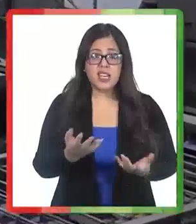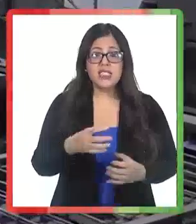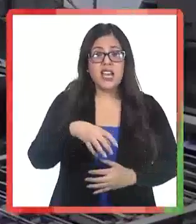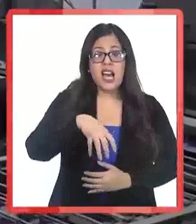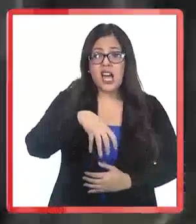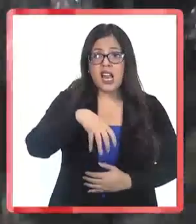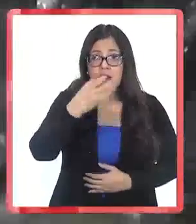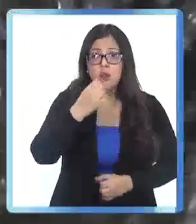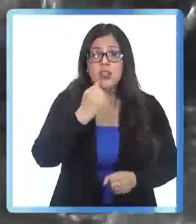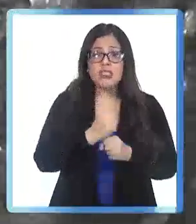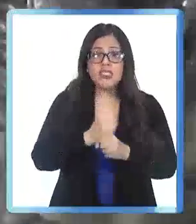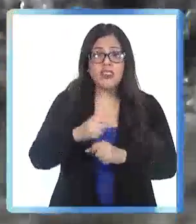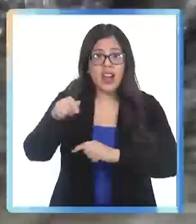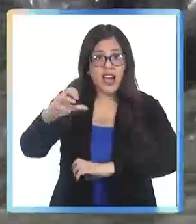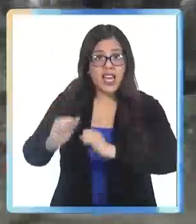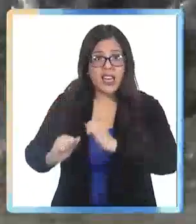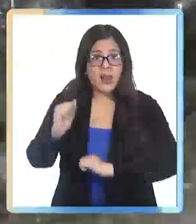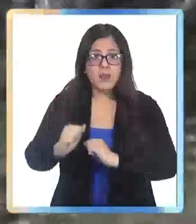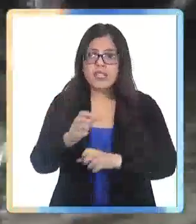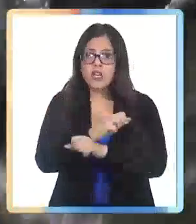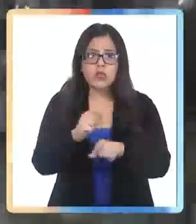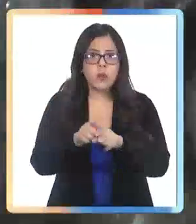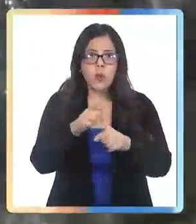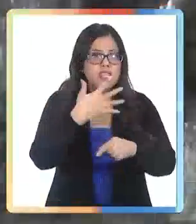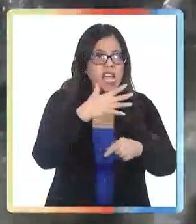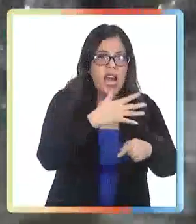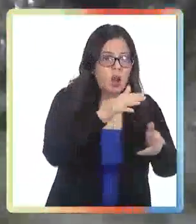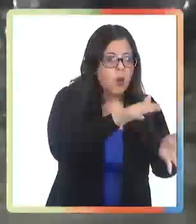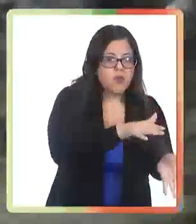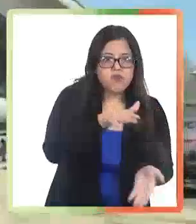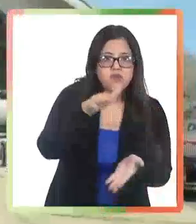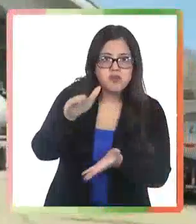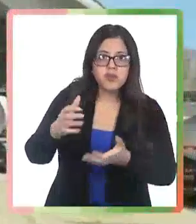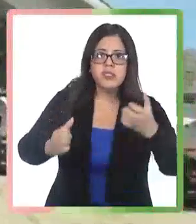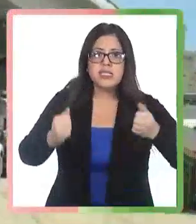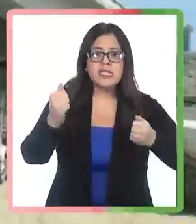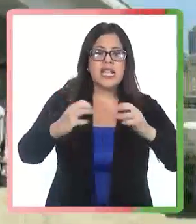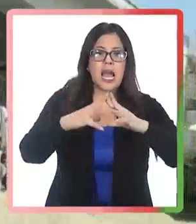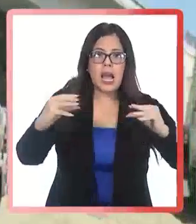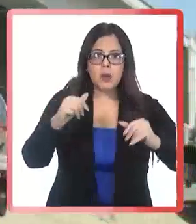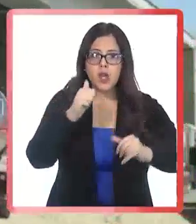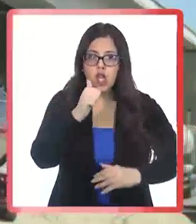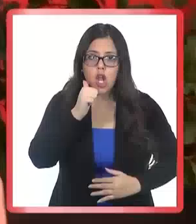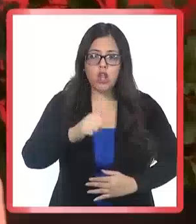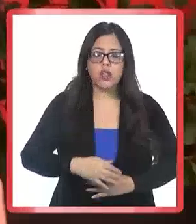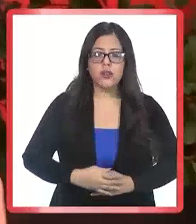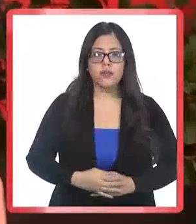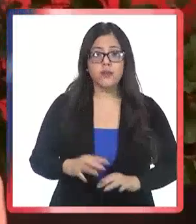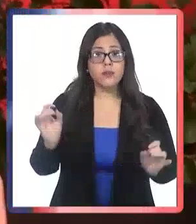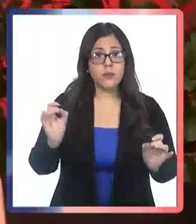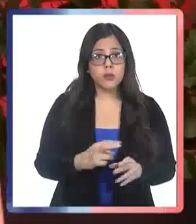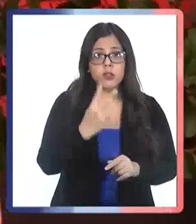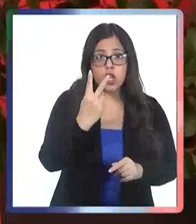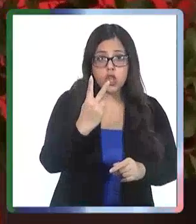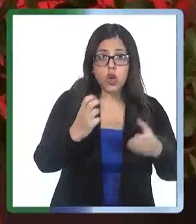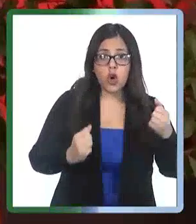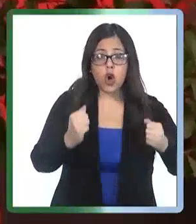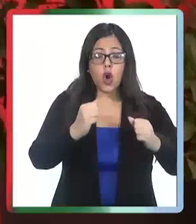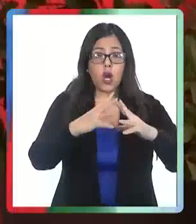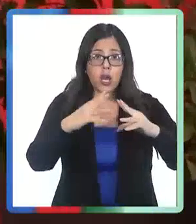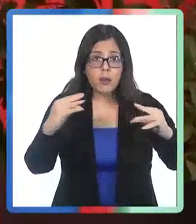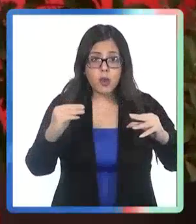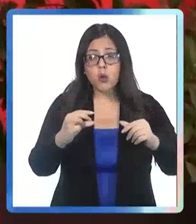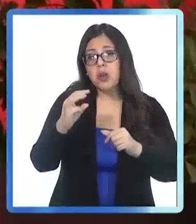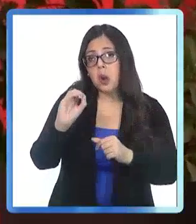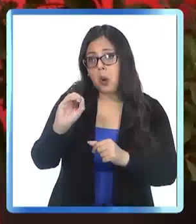cantidad de fruta que se trabaja en la planta no da para transportar aguas grises es tantos camiones cada día. Puede ser dos camiones, tres